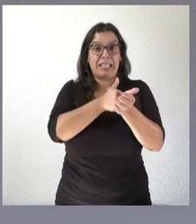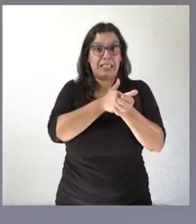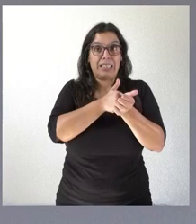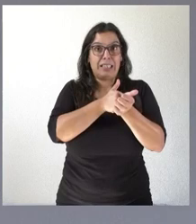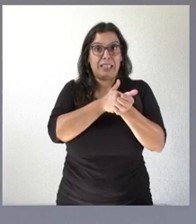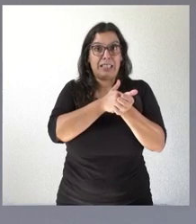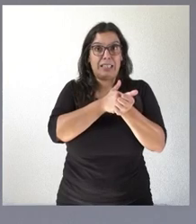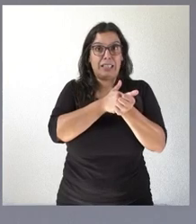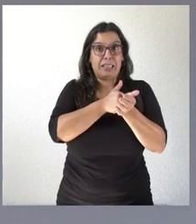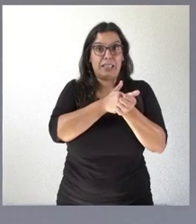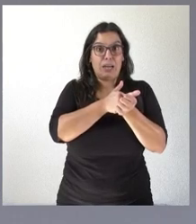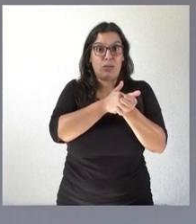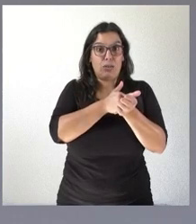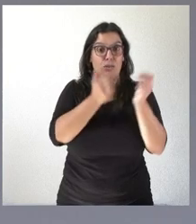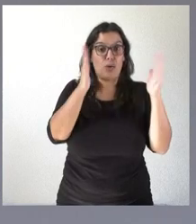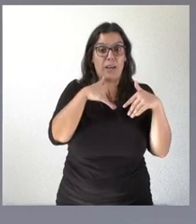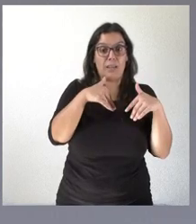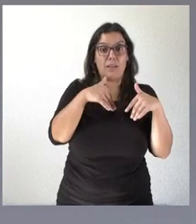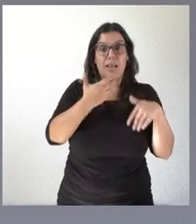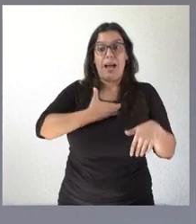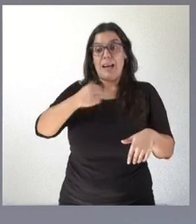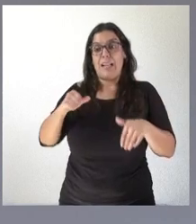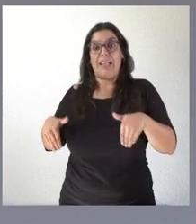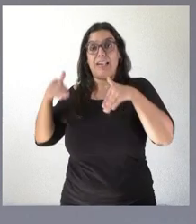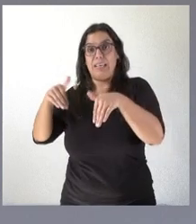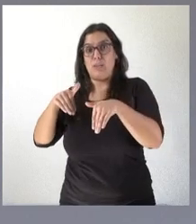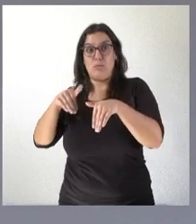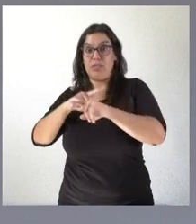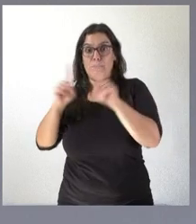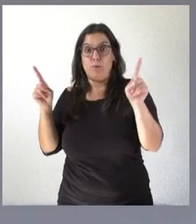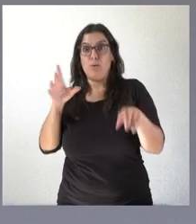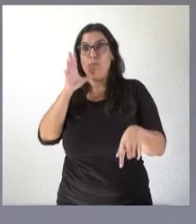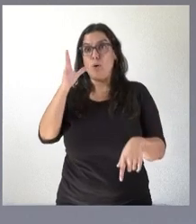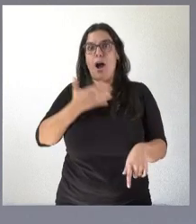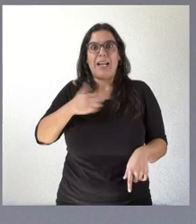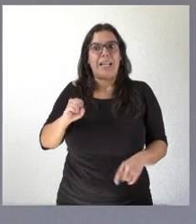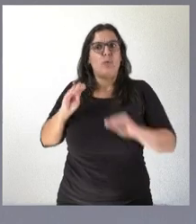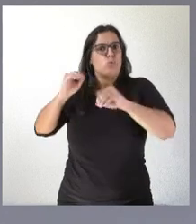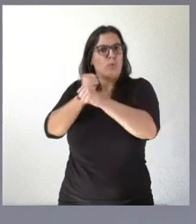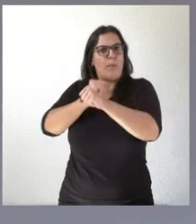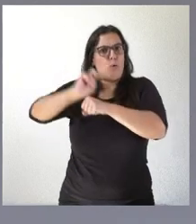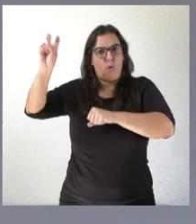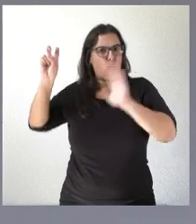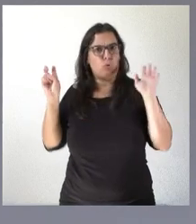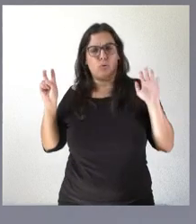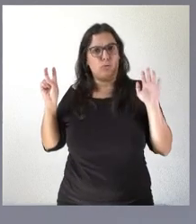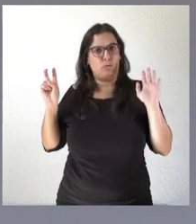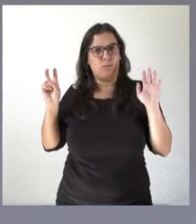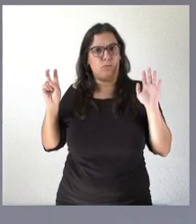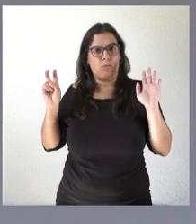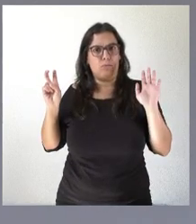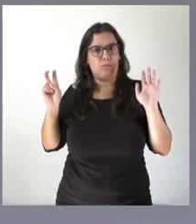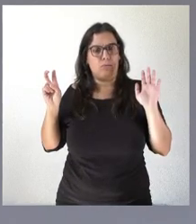que no haya candidato a alcalde porque el alcalde tiene una profesión no está en términos